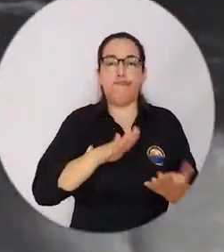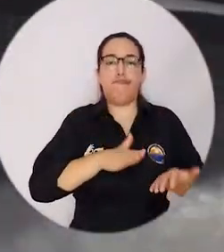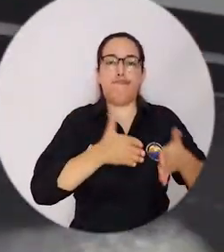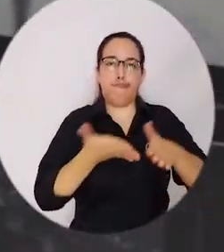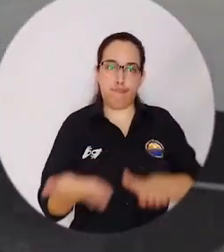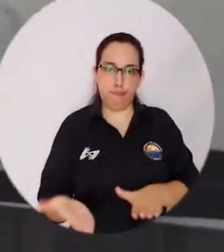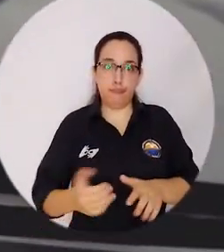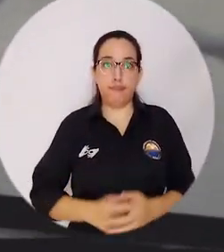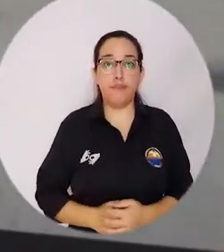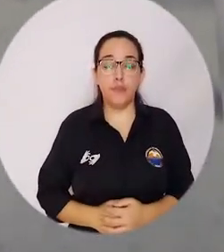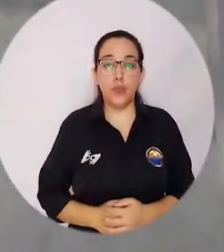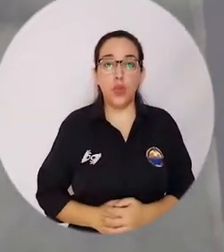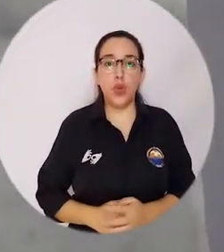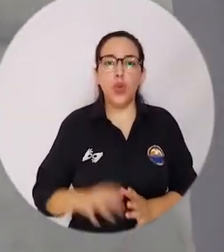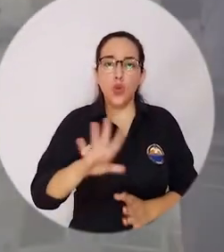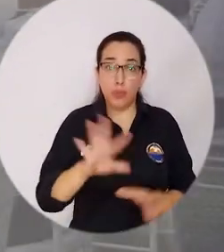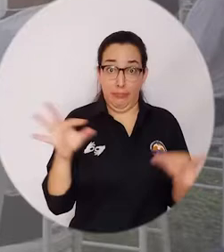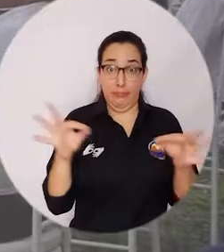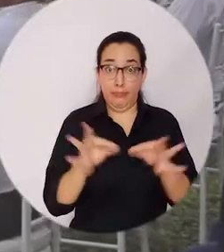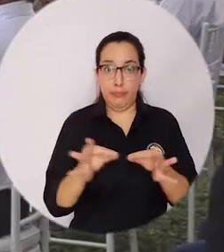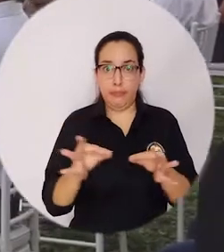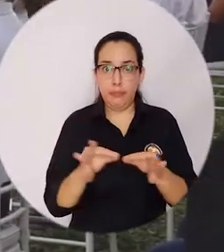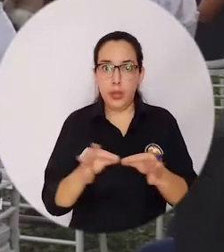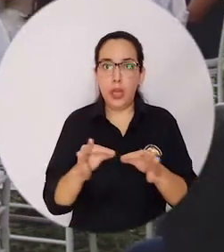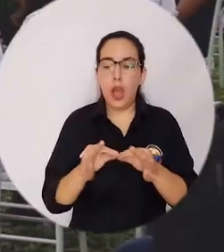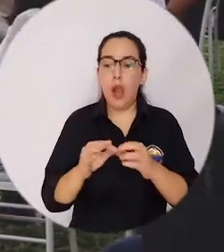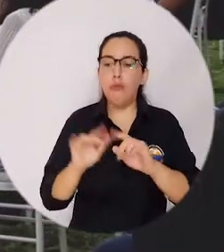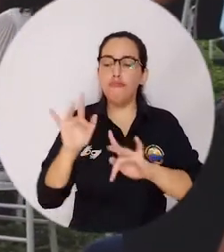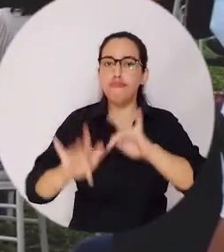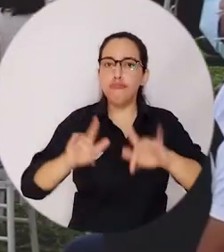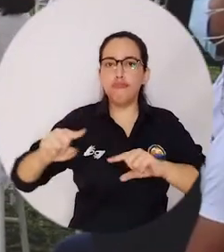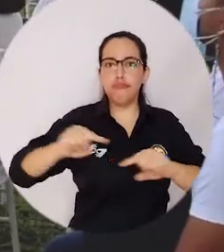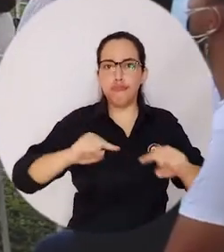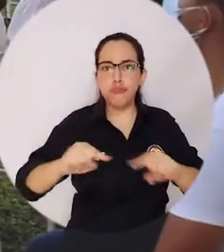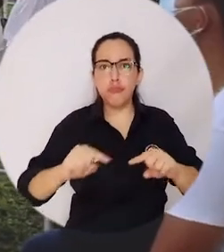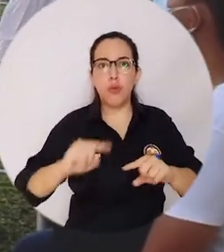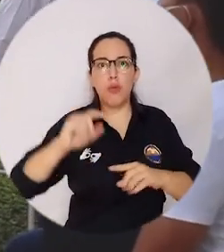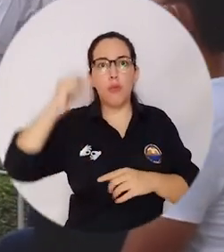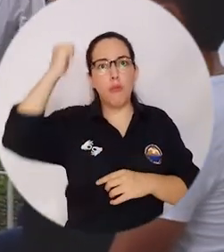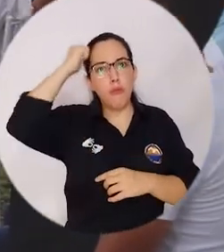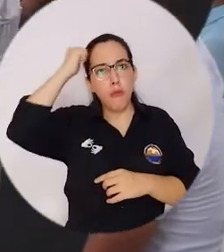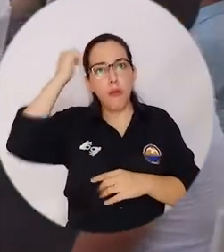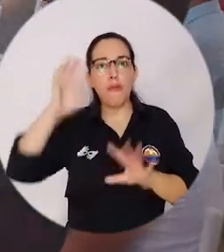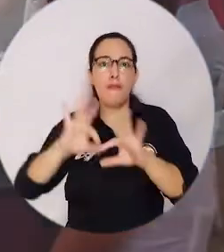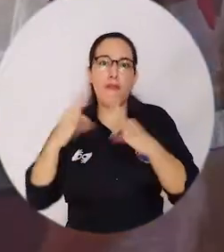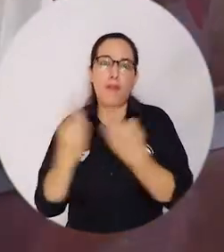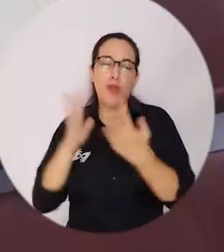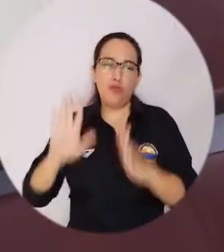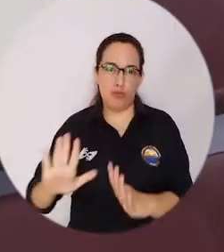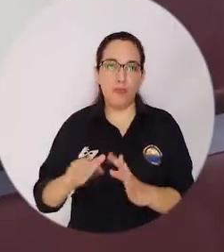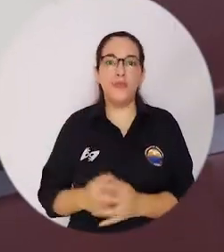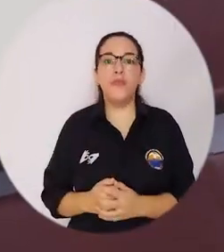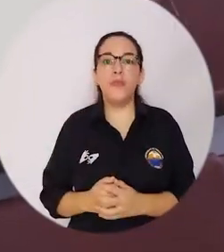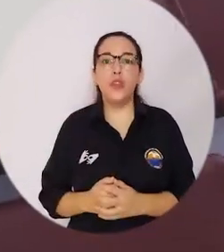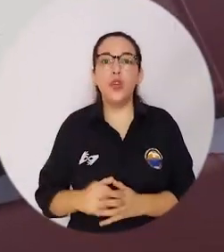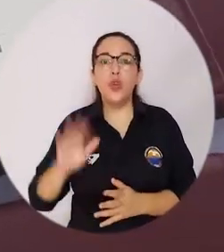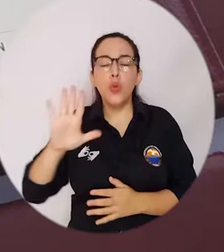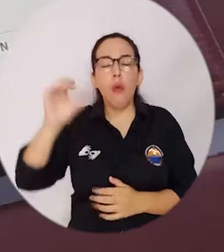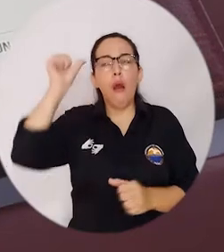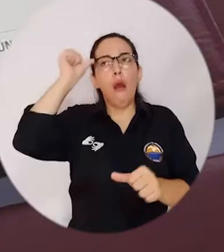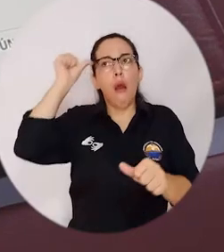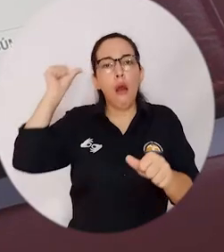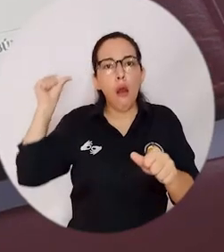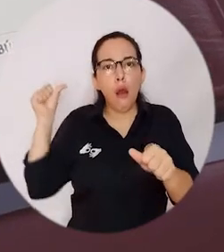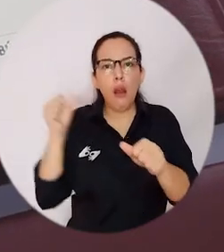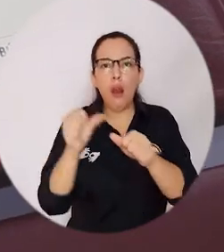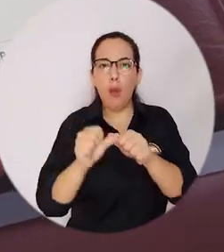perdieron la vida. El acto espiritual tuvo el encuentro de directivos y familiares de los maestros que hoy son recordados por el magno legado de la